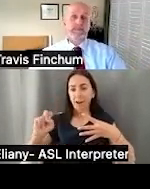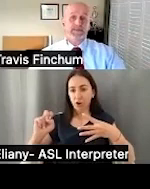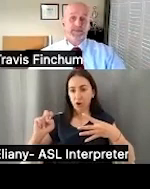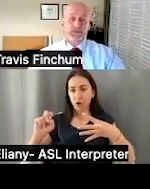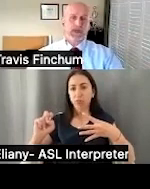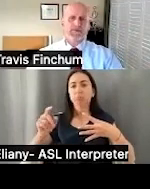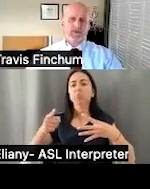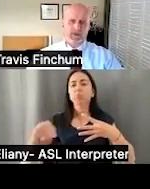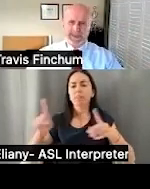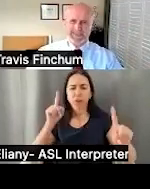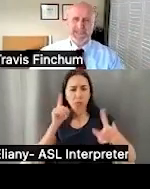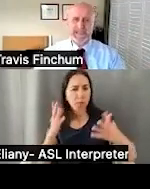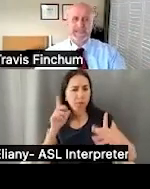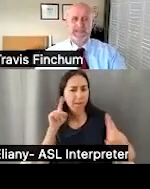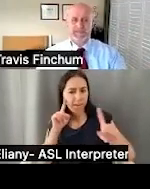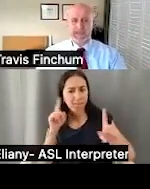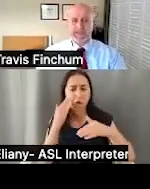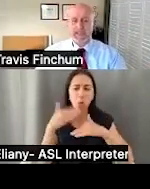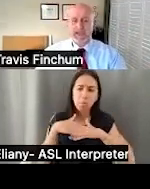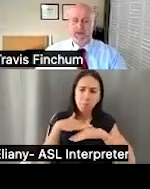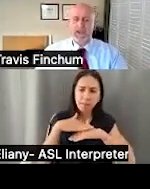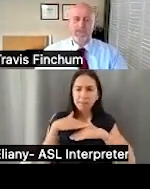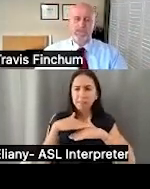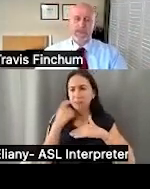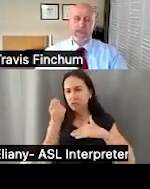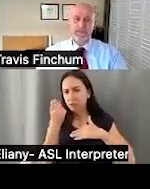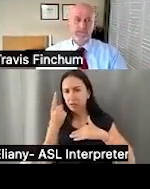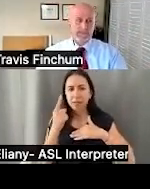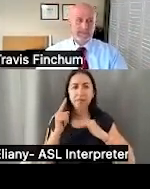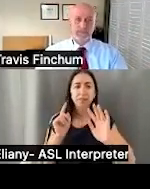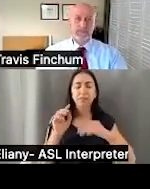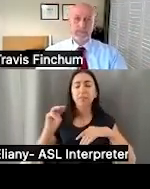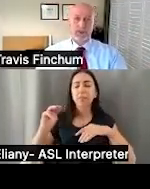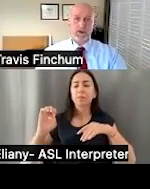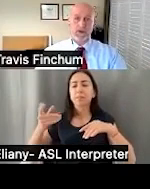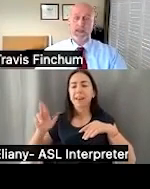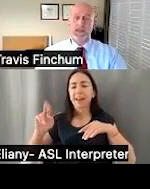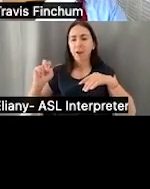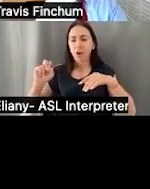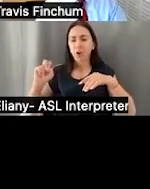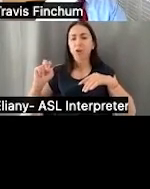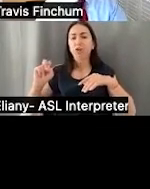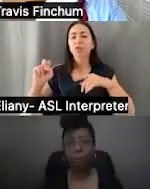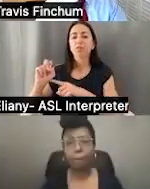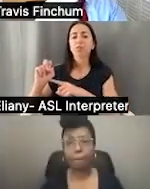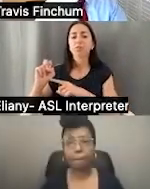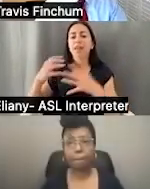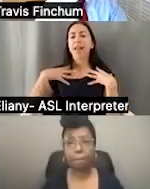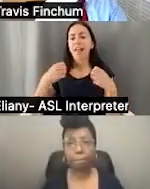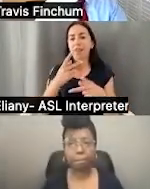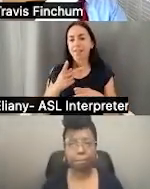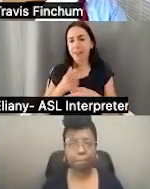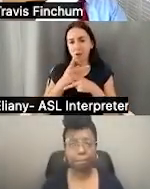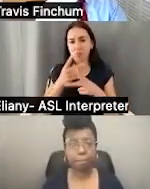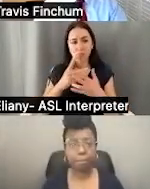la mayoría de ustedes por lo menos han escuchado o tienen la idea básica del Medicare, pero el Medicare básicamente es un programa